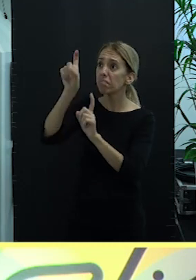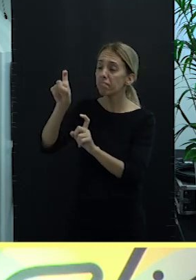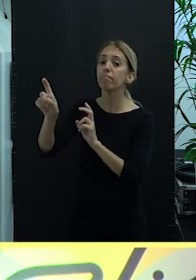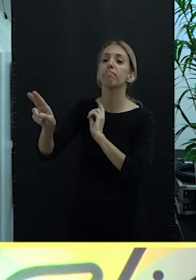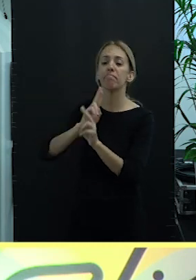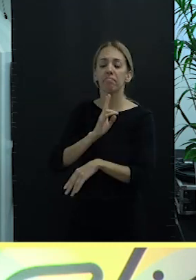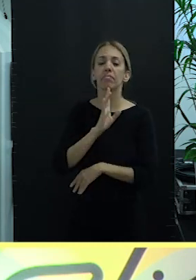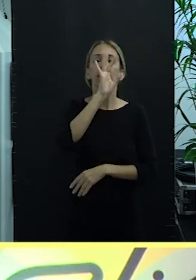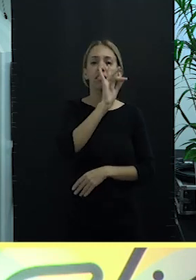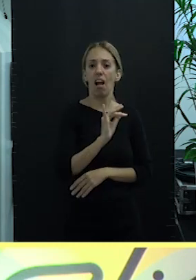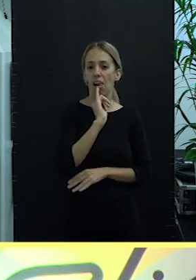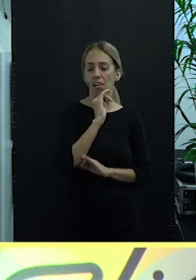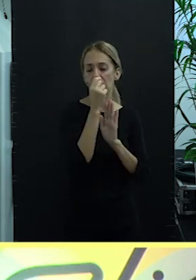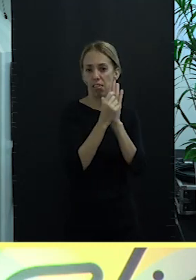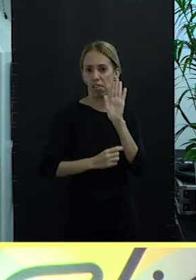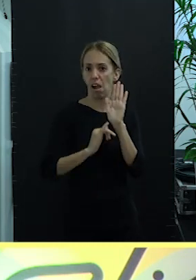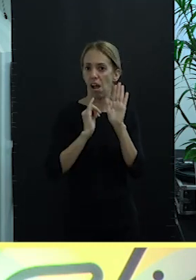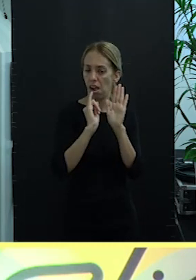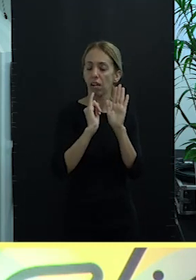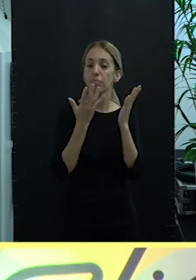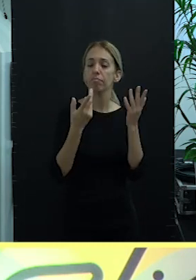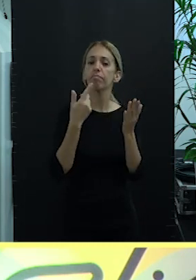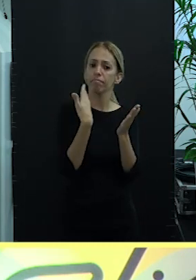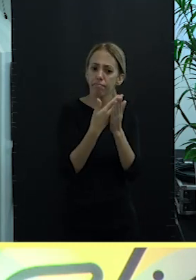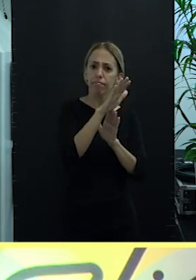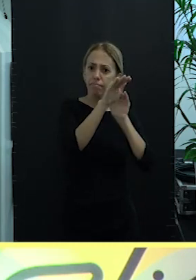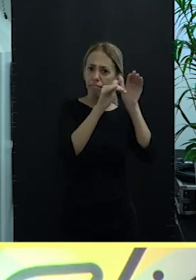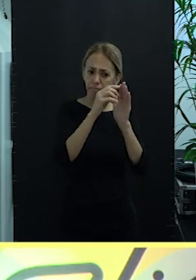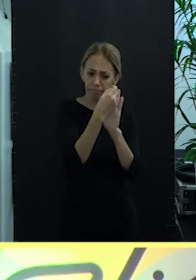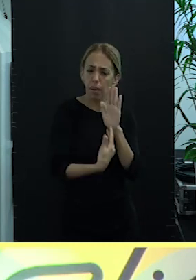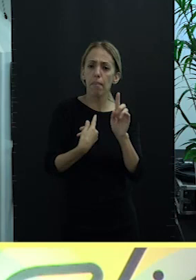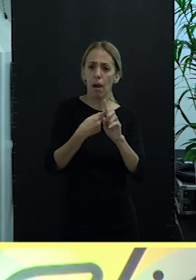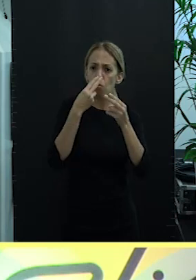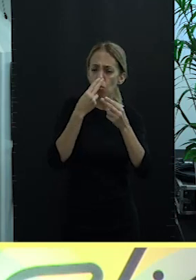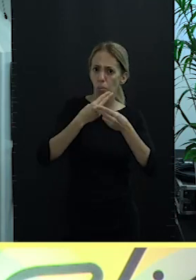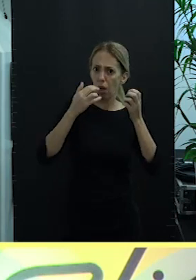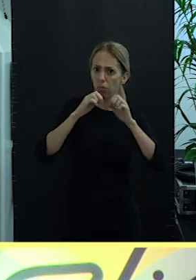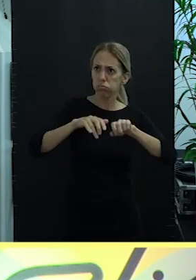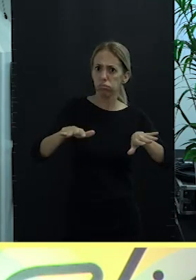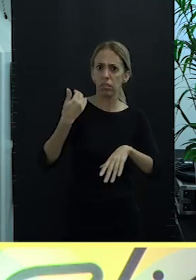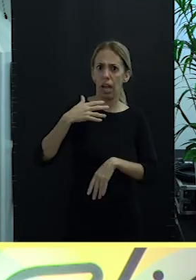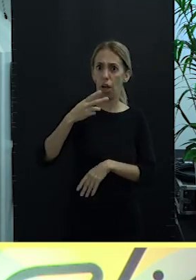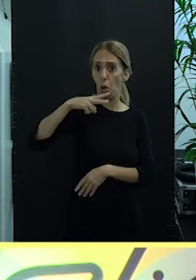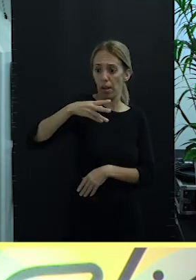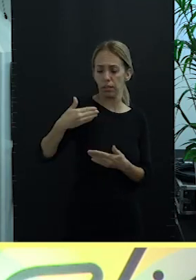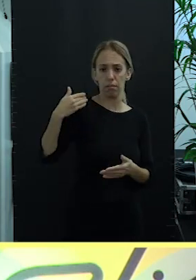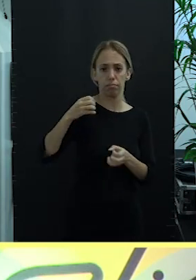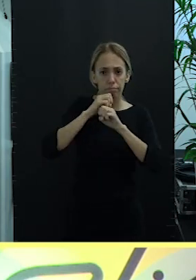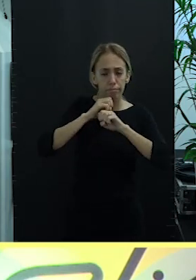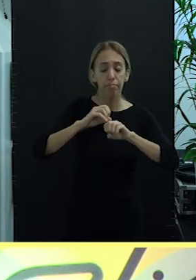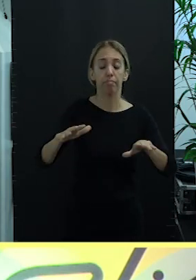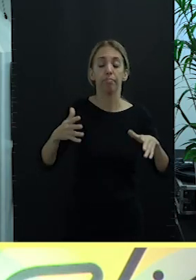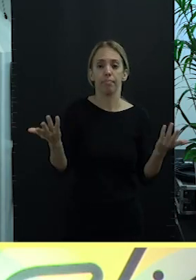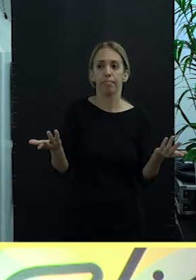las tienen identificadas. Las tienen identificadas y publicadas hace aproximadamente dos meses. El